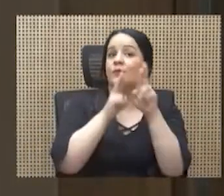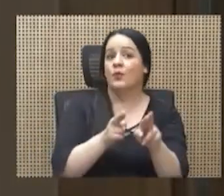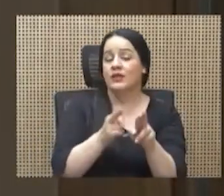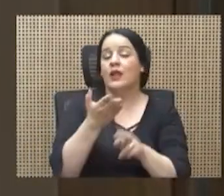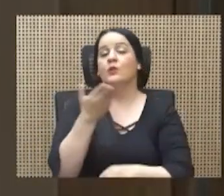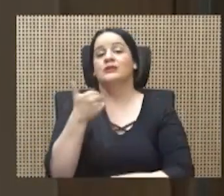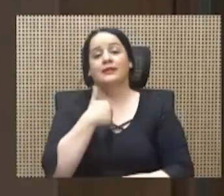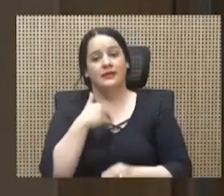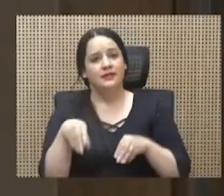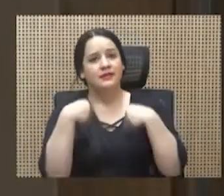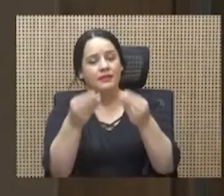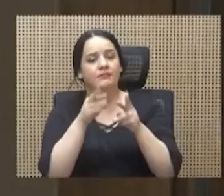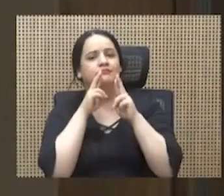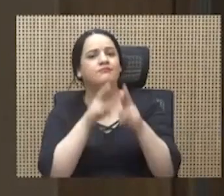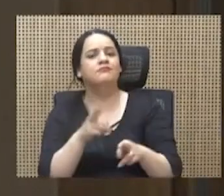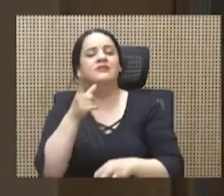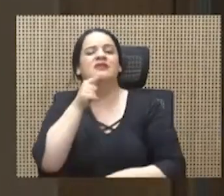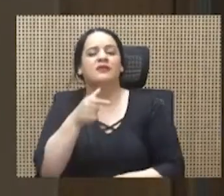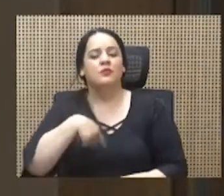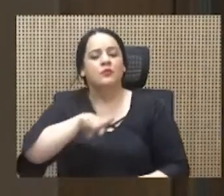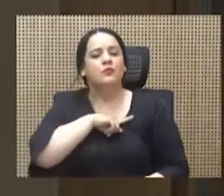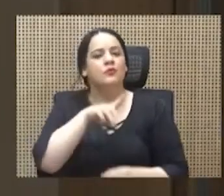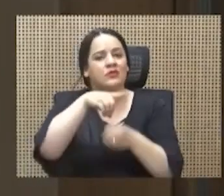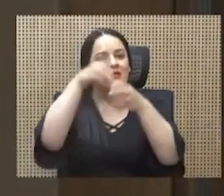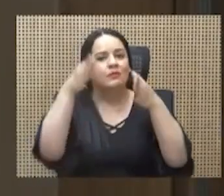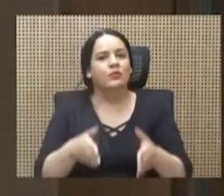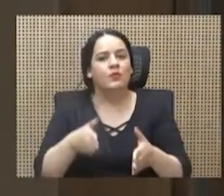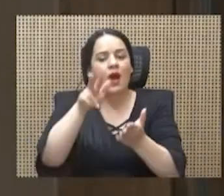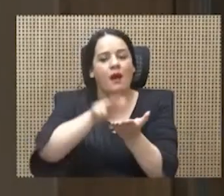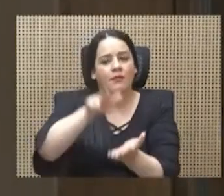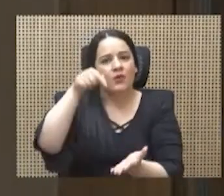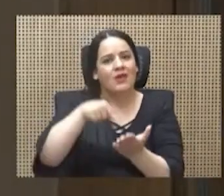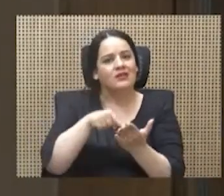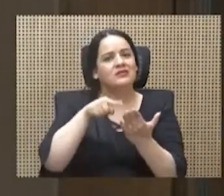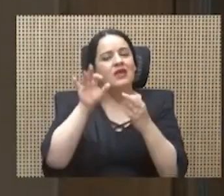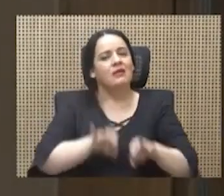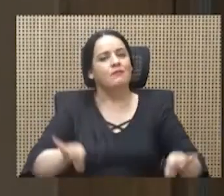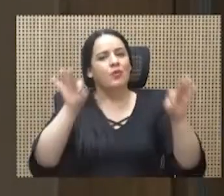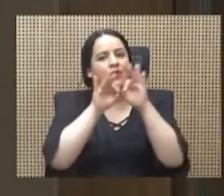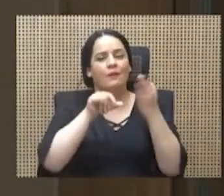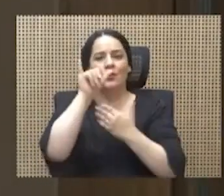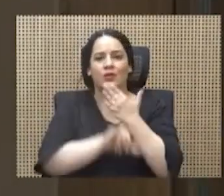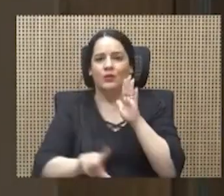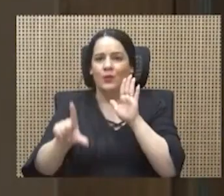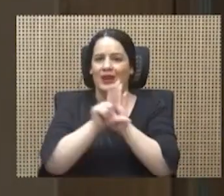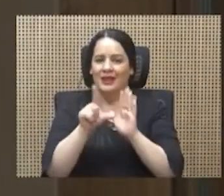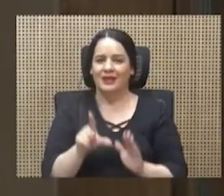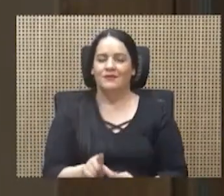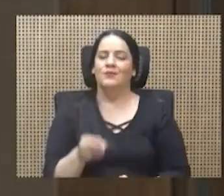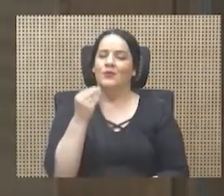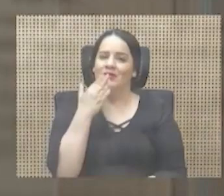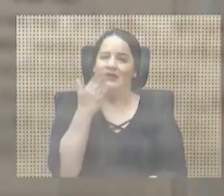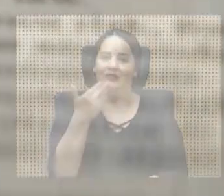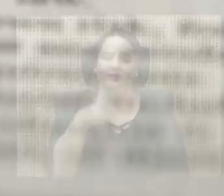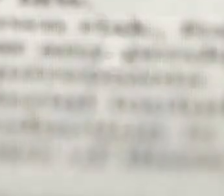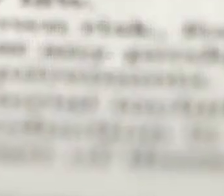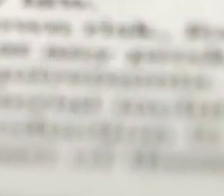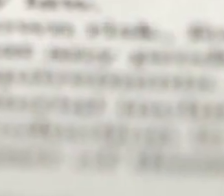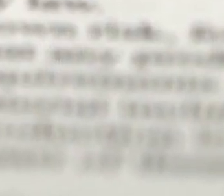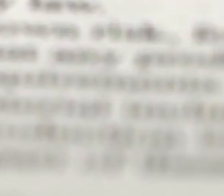tenemos que darle esa respuesta somos nosotros los diputados aprobando este importante proyecto de ley. Muchas gracias, señor presidente.